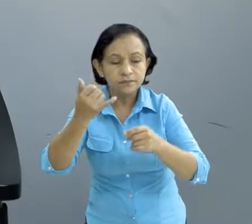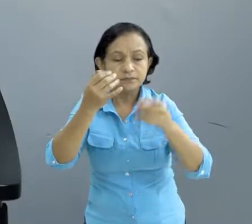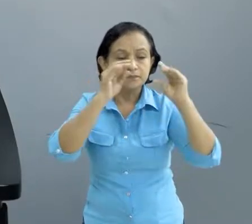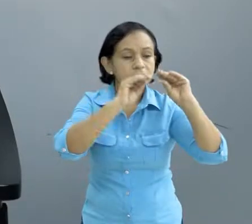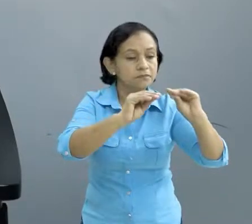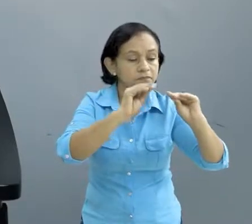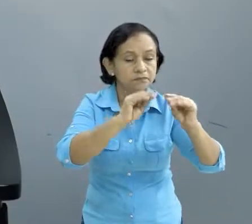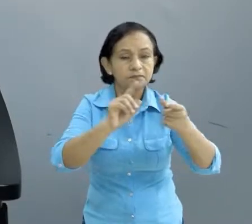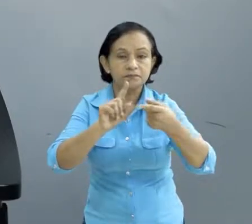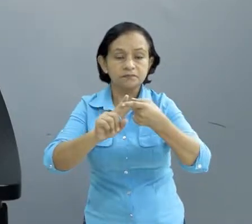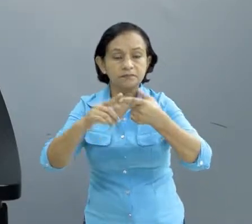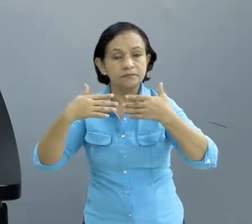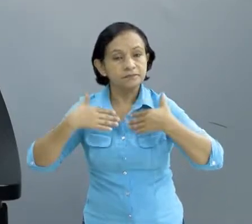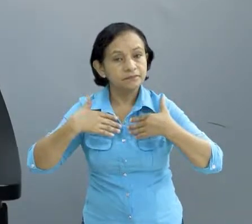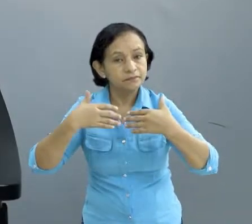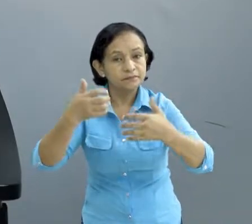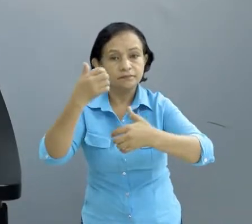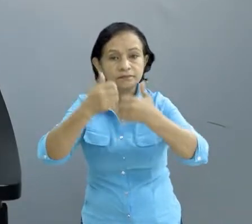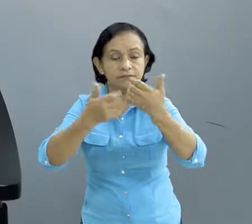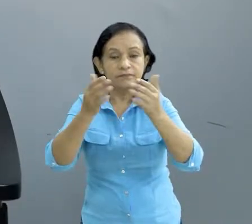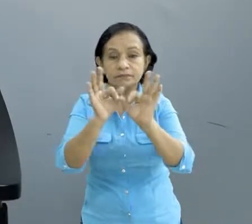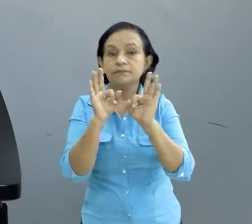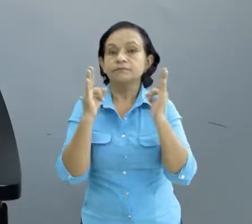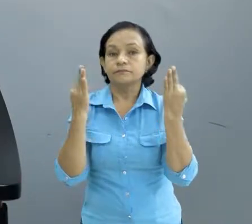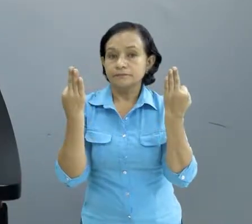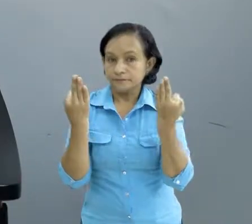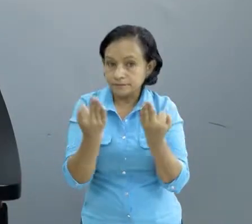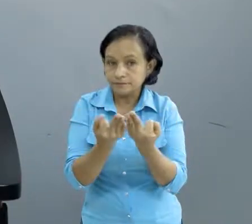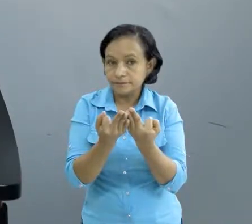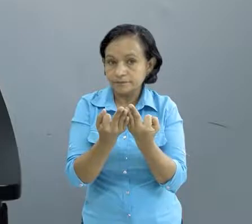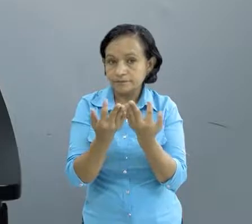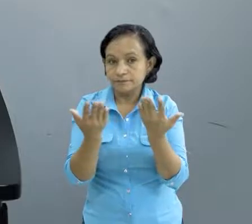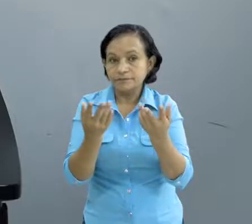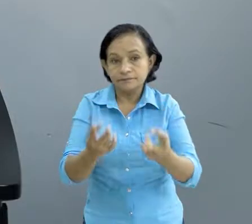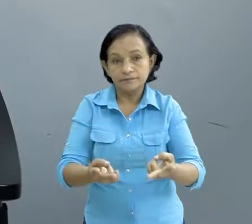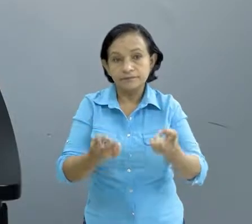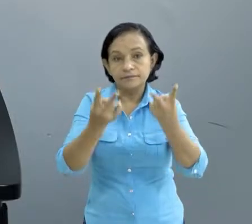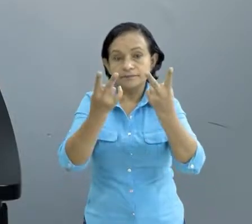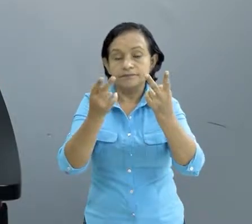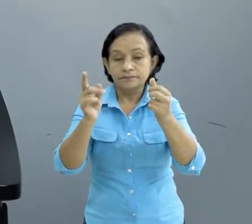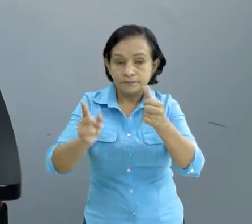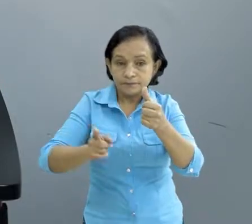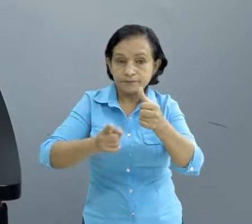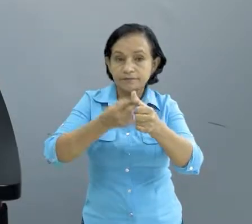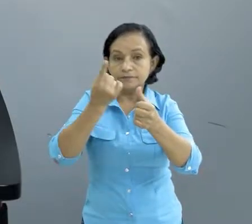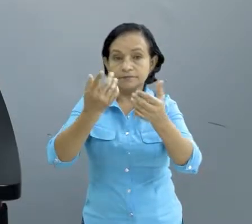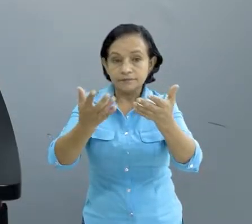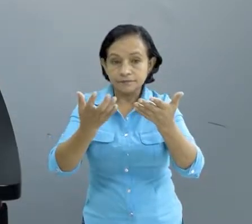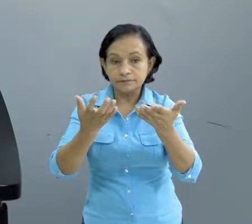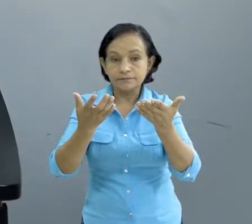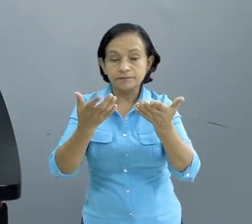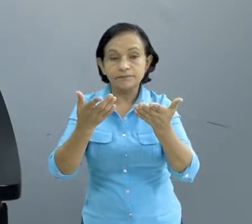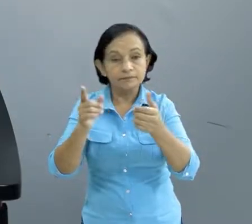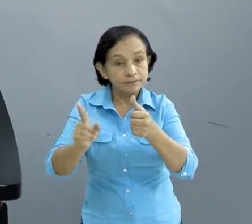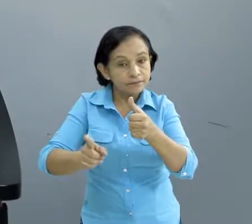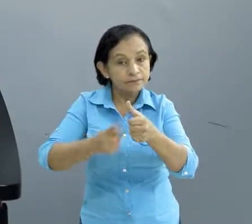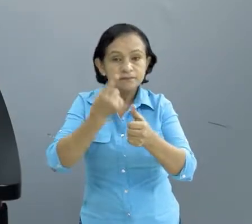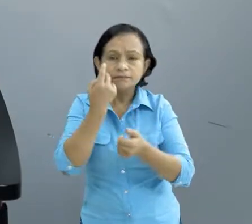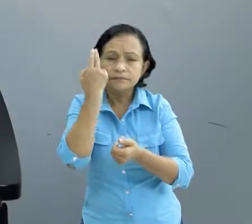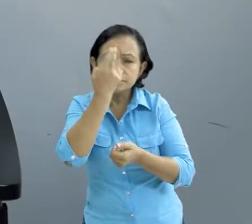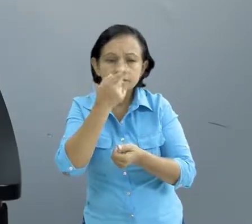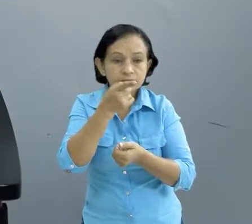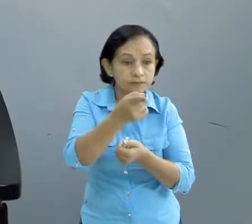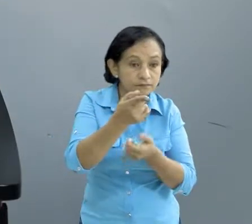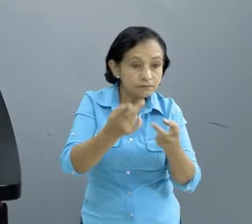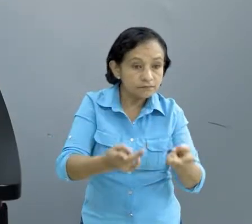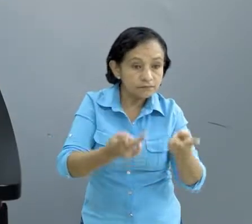educación, en el sector salud, en las familias directamente, pues en la vida, que es lo primero que nosotros, por lo primero que preguntamos